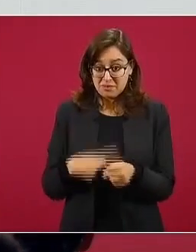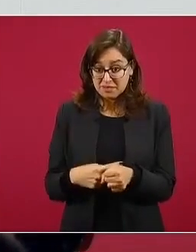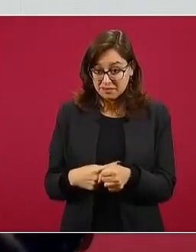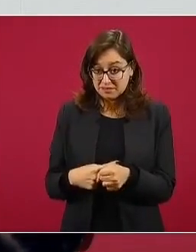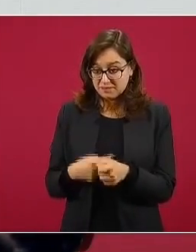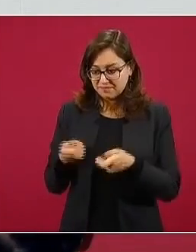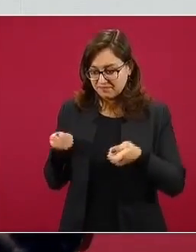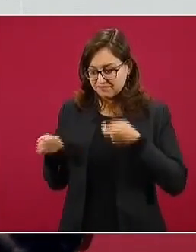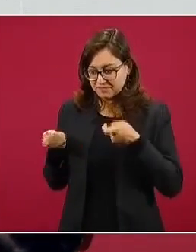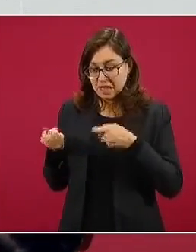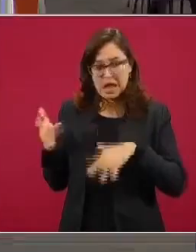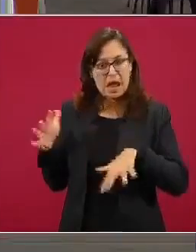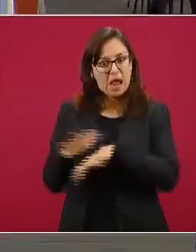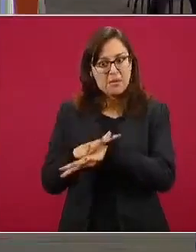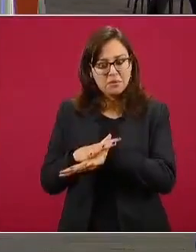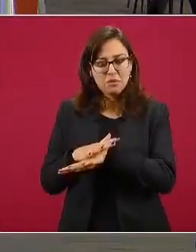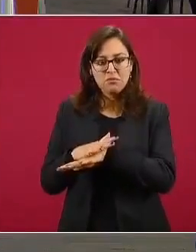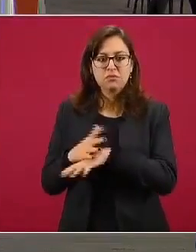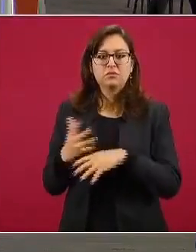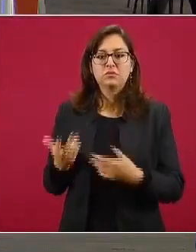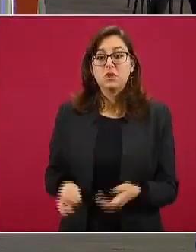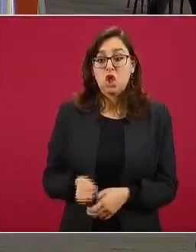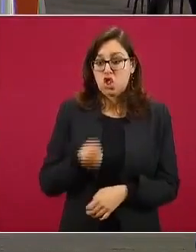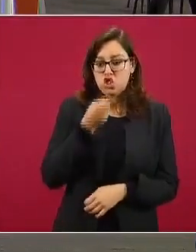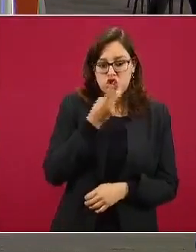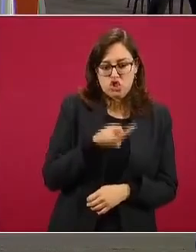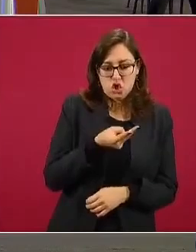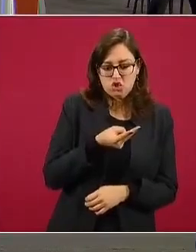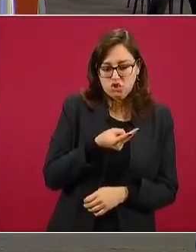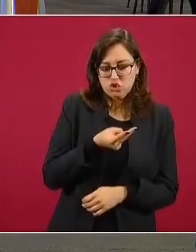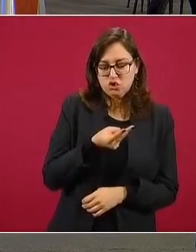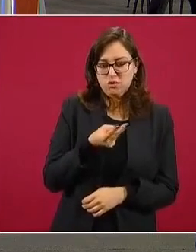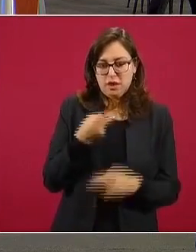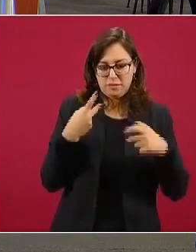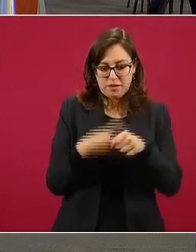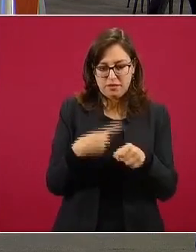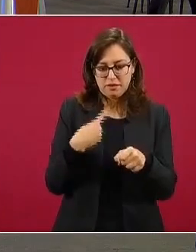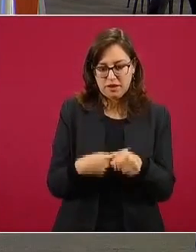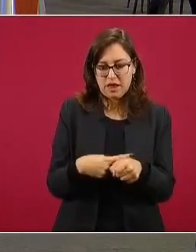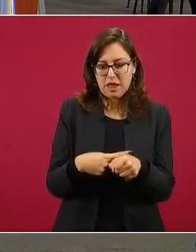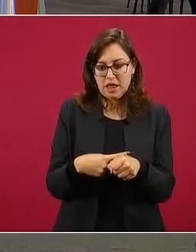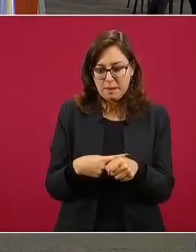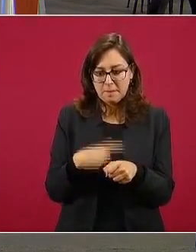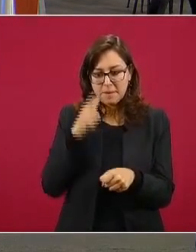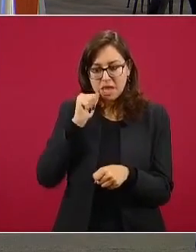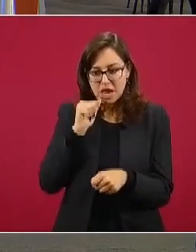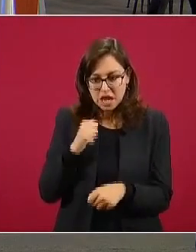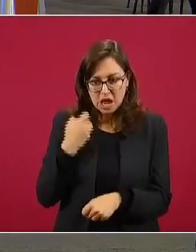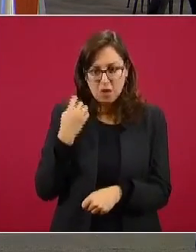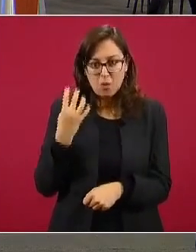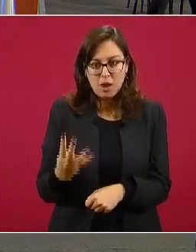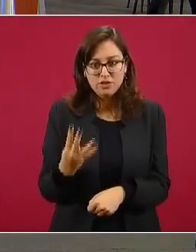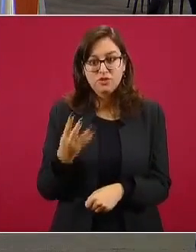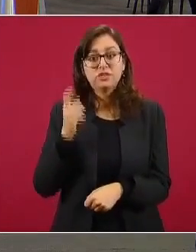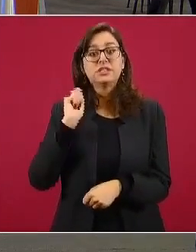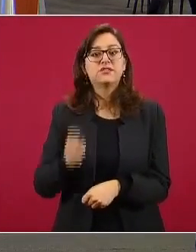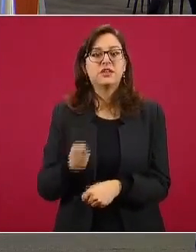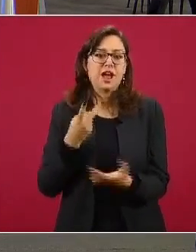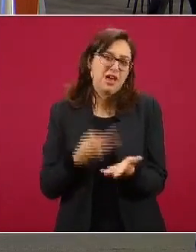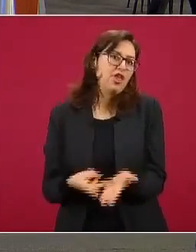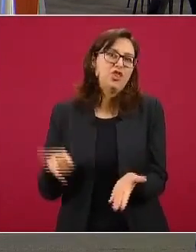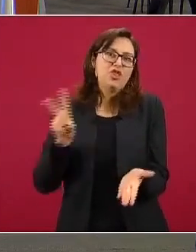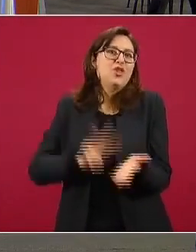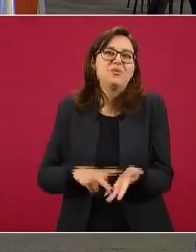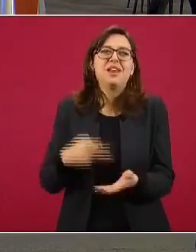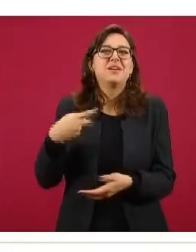porcentajes de cambio muy grandes. Si tenemos dos casos y al día siguiente cuatro, se duplicó. Sin embargo, el significado epidemiológico de tan